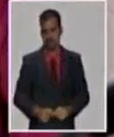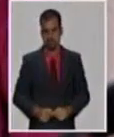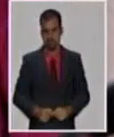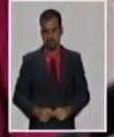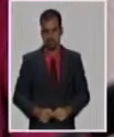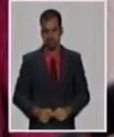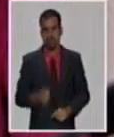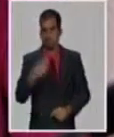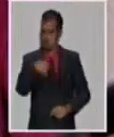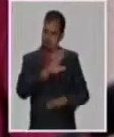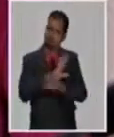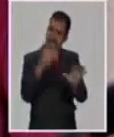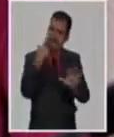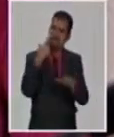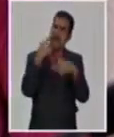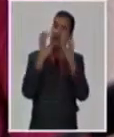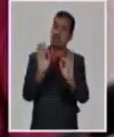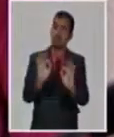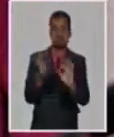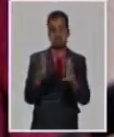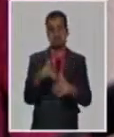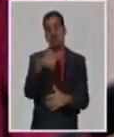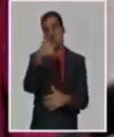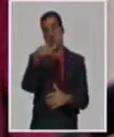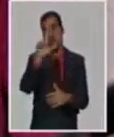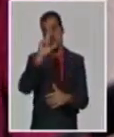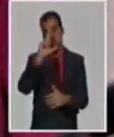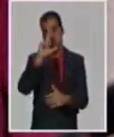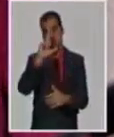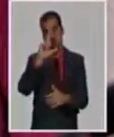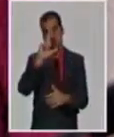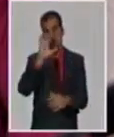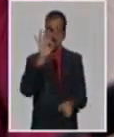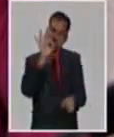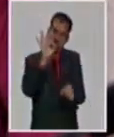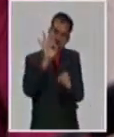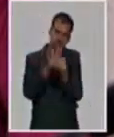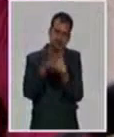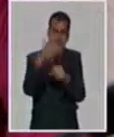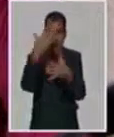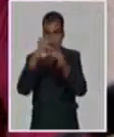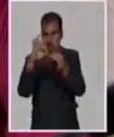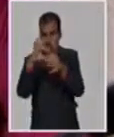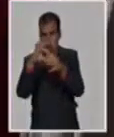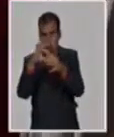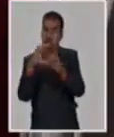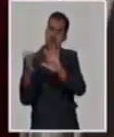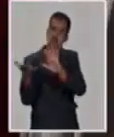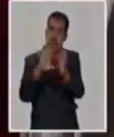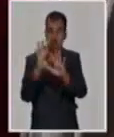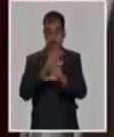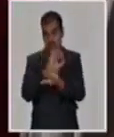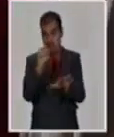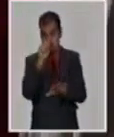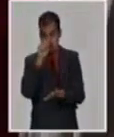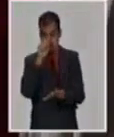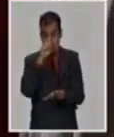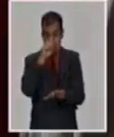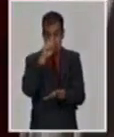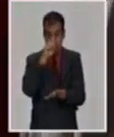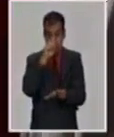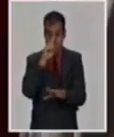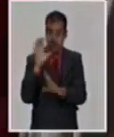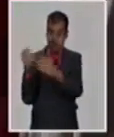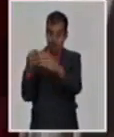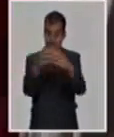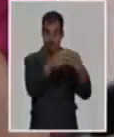visto así, más o menos al cierre de julio, primeros días de agosto, estuviéramos completando prácticamente estos